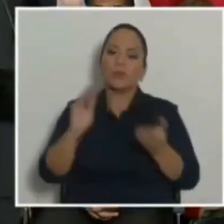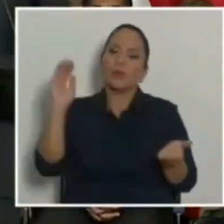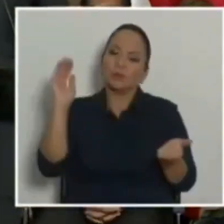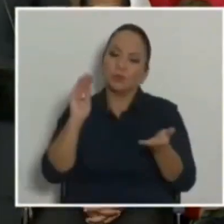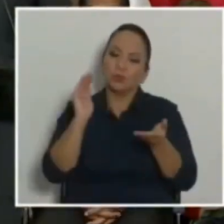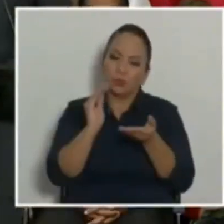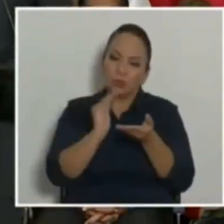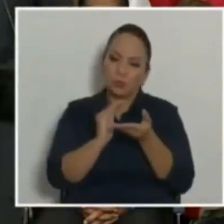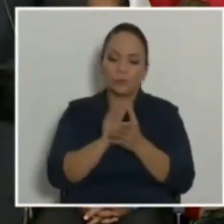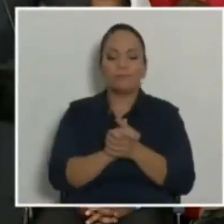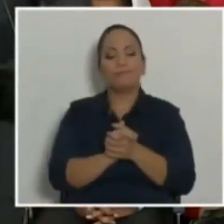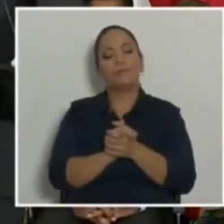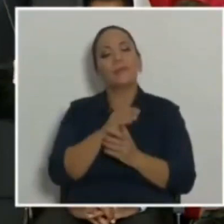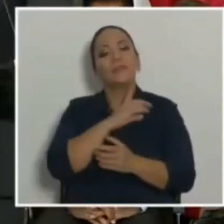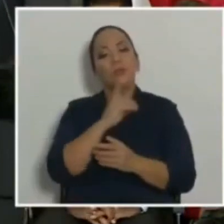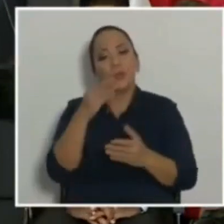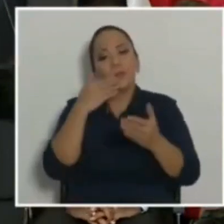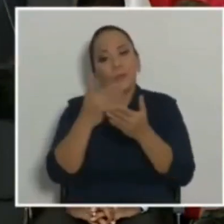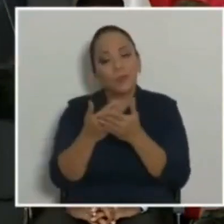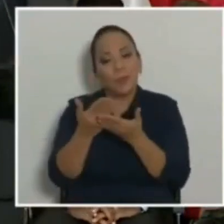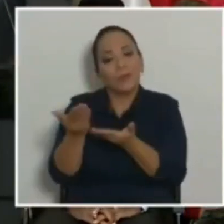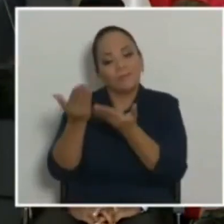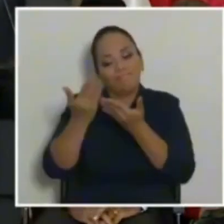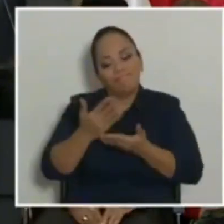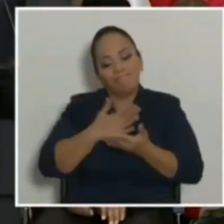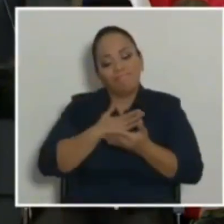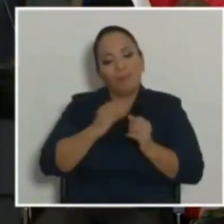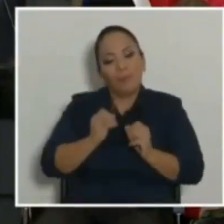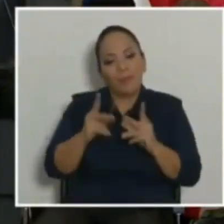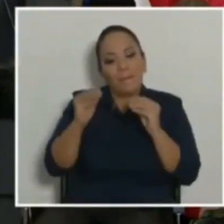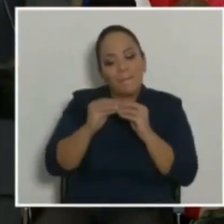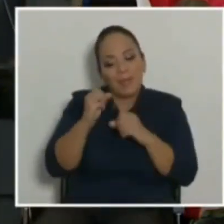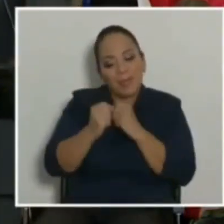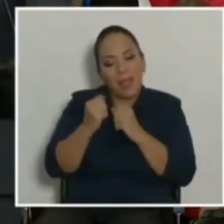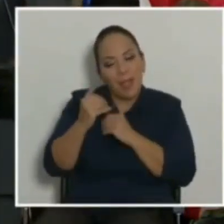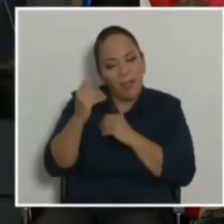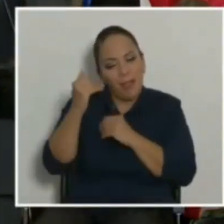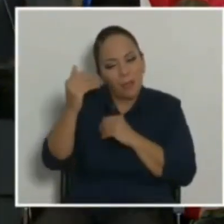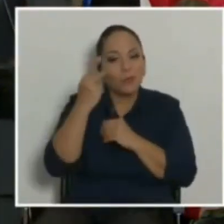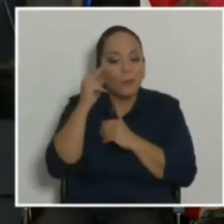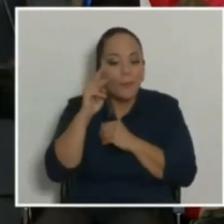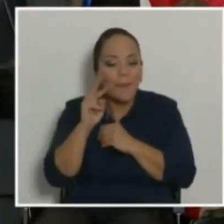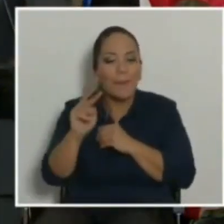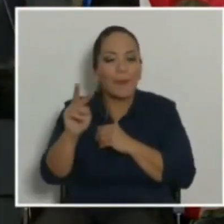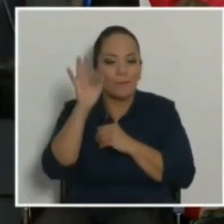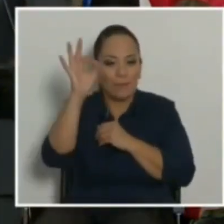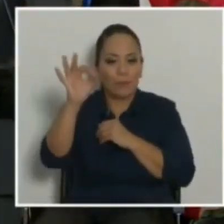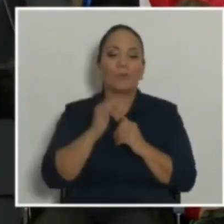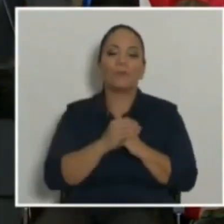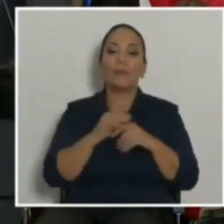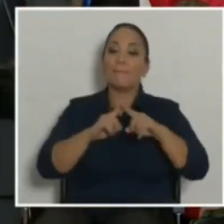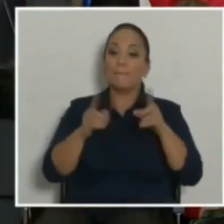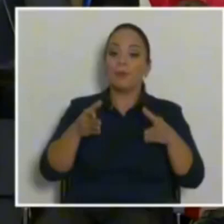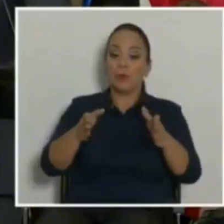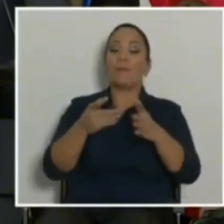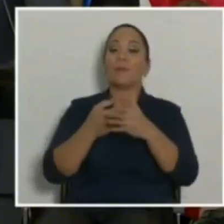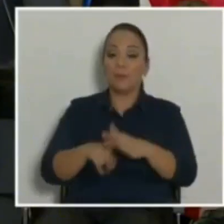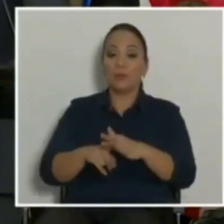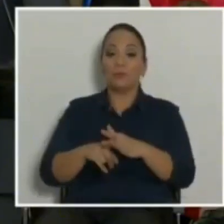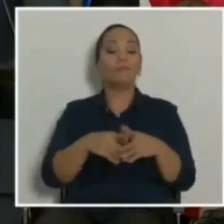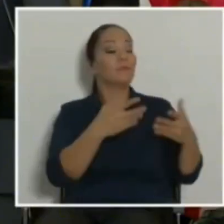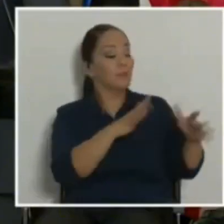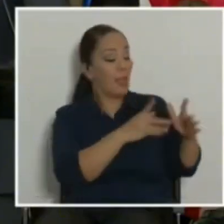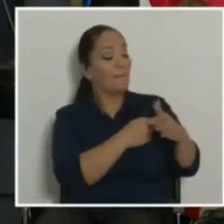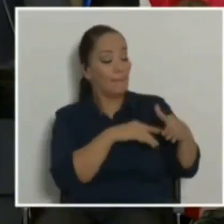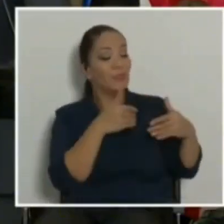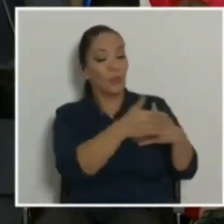Si Dios es generoso conmigo, me va a permitir verlo, pero el camino empieza. Ya empezó. Ya